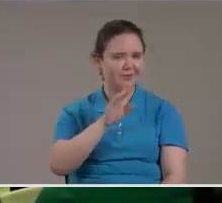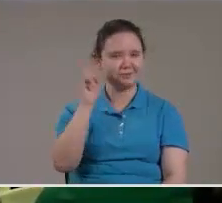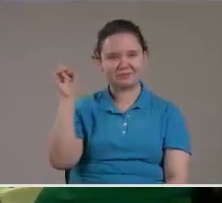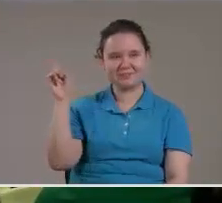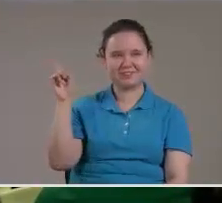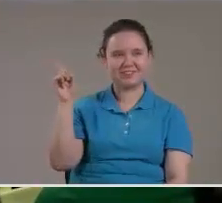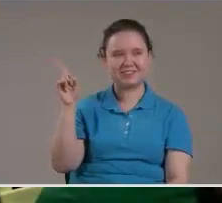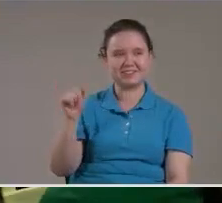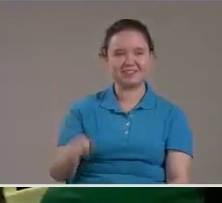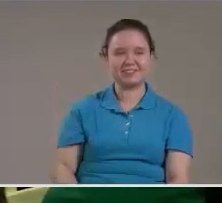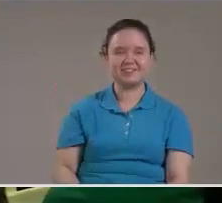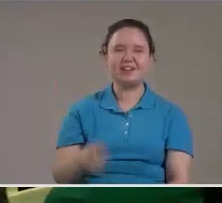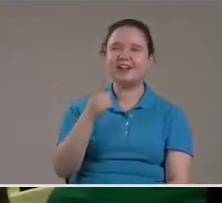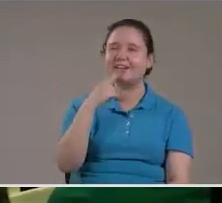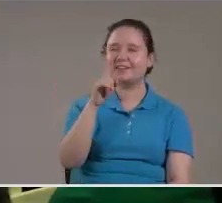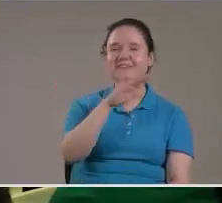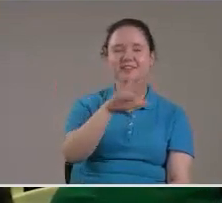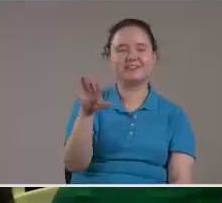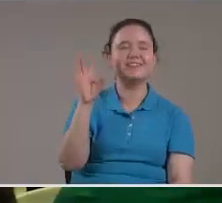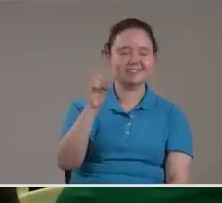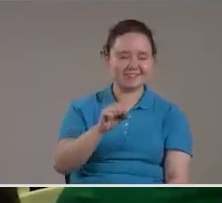Usted me ama mucho Hermano